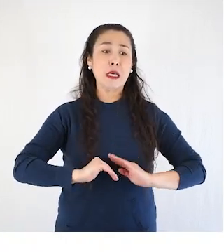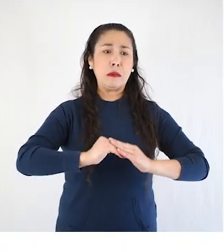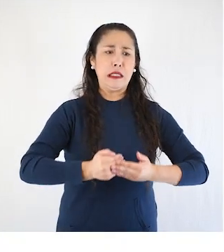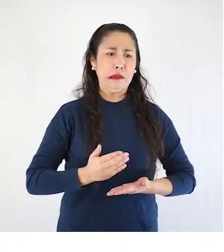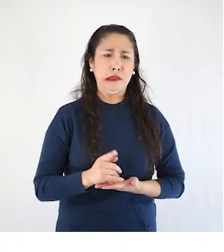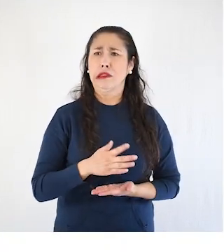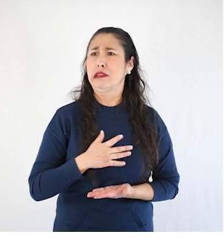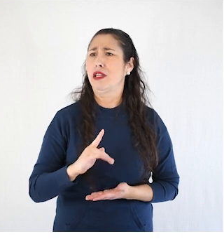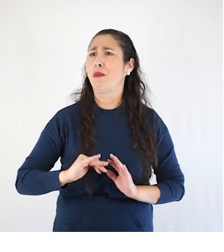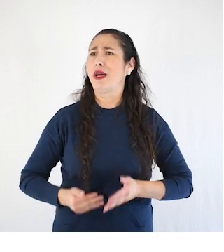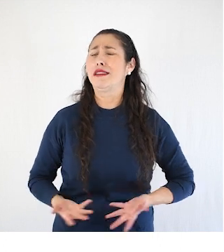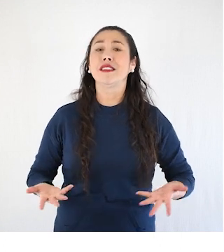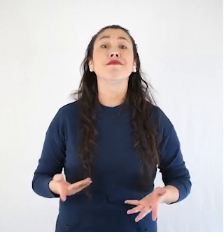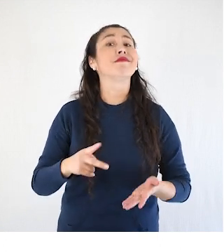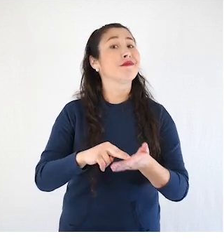embarazo no planeado.